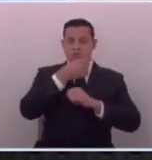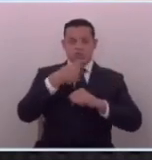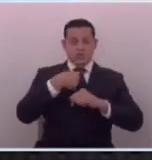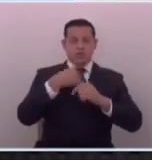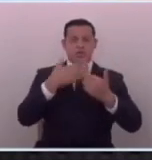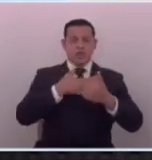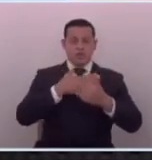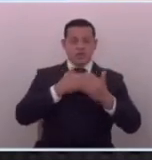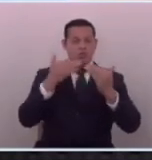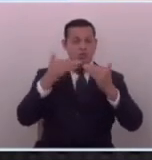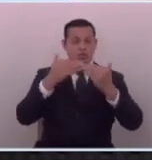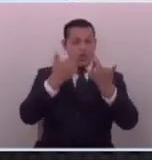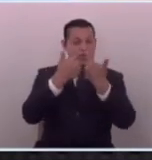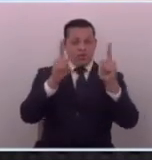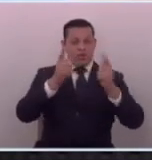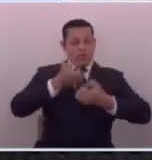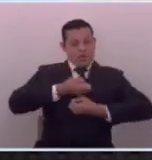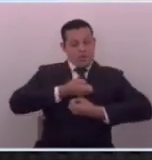de expresión